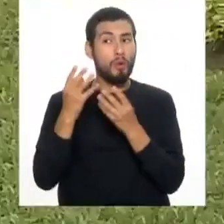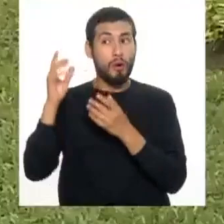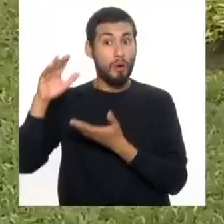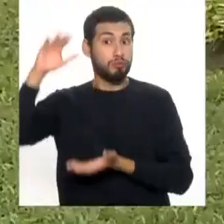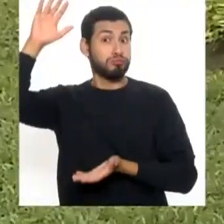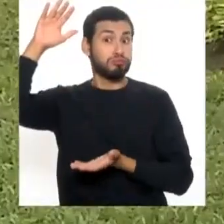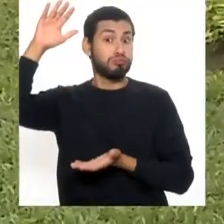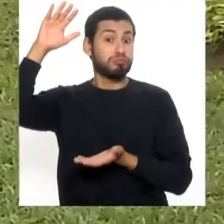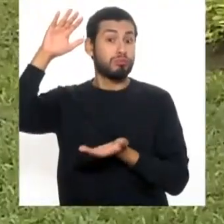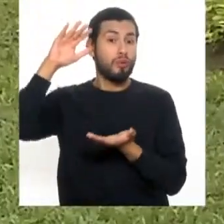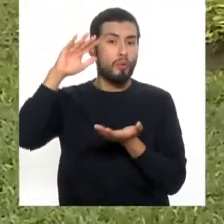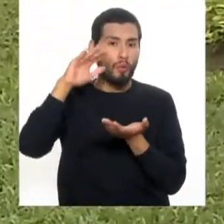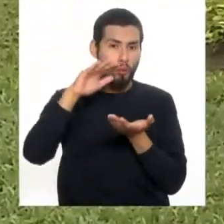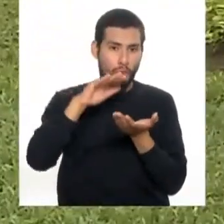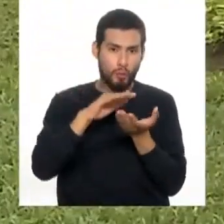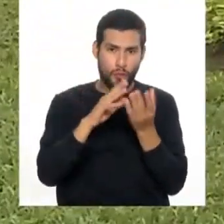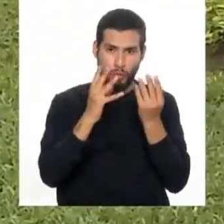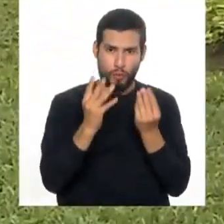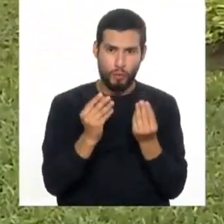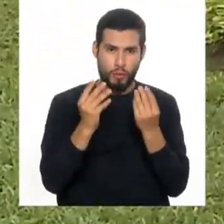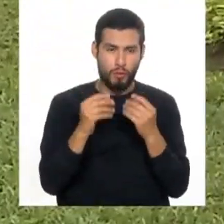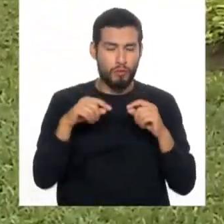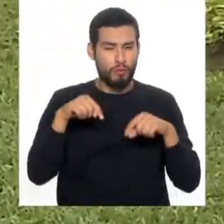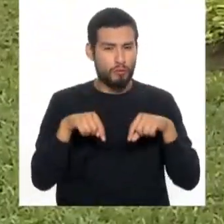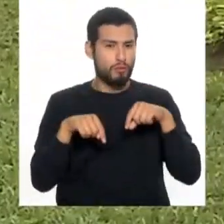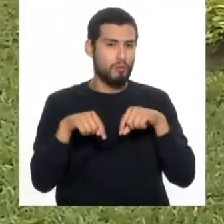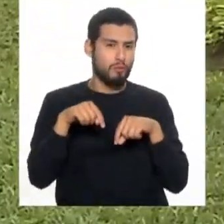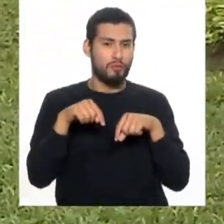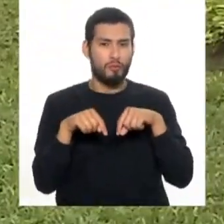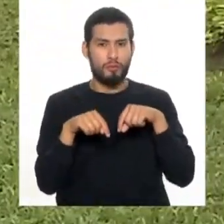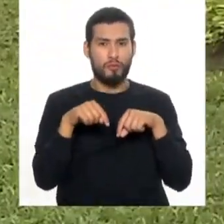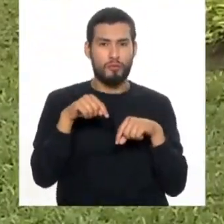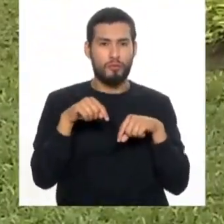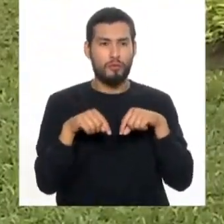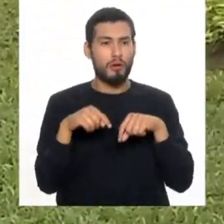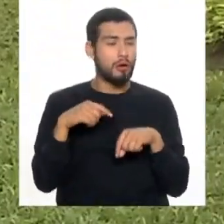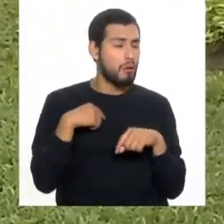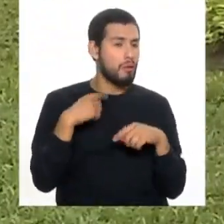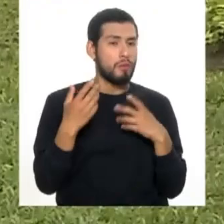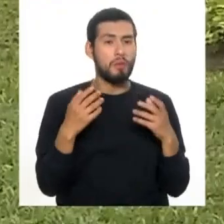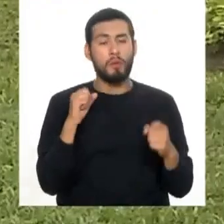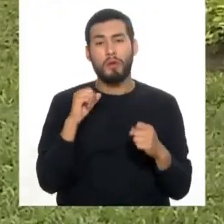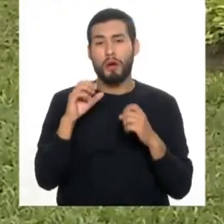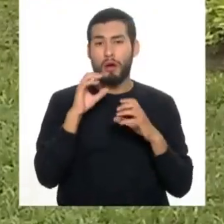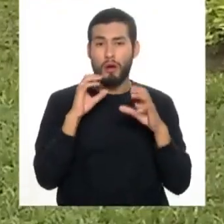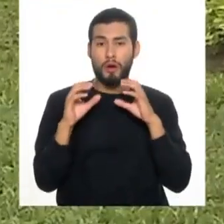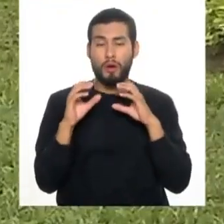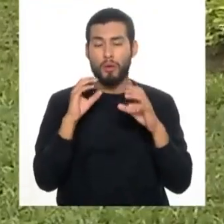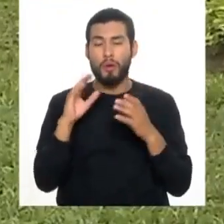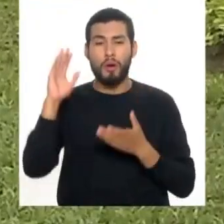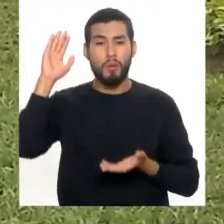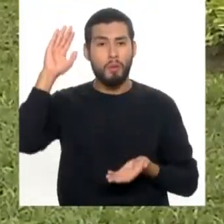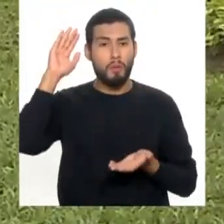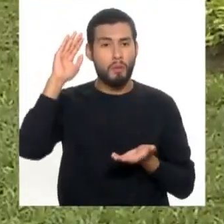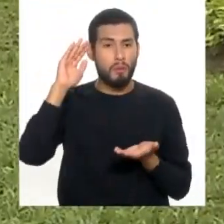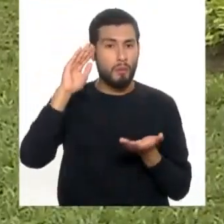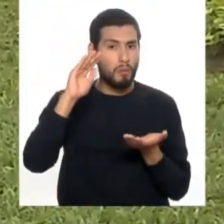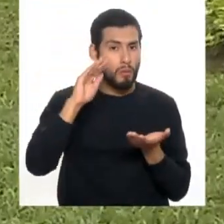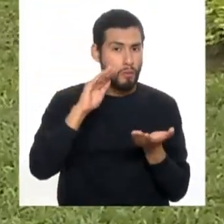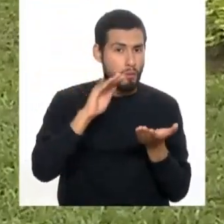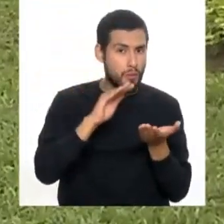Así es. Ahora, si tú no puedes mantener una conversación, es cuando tienes que bajar en la intensidad. Eso es importante.